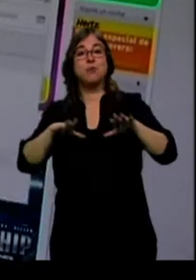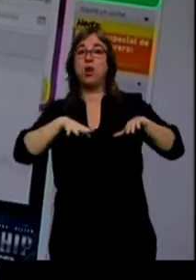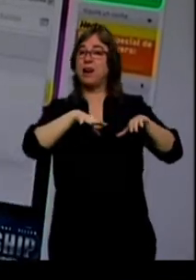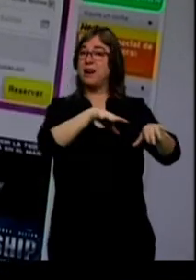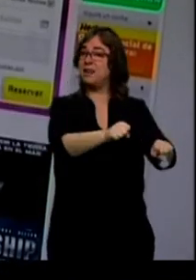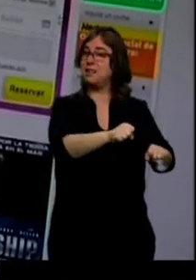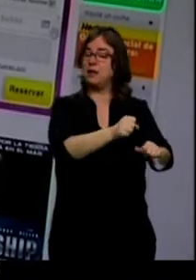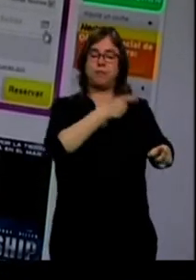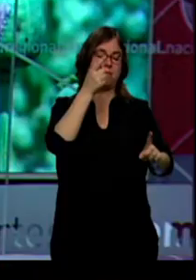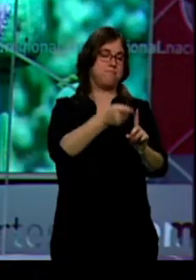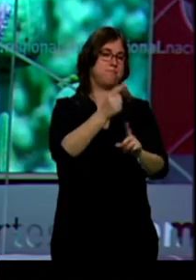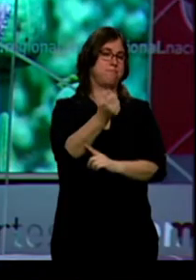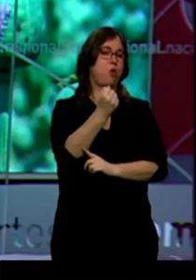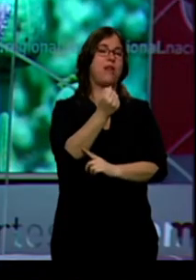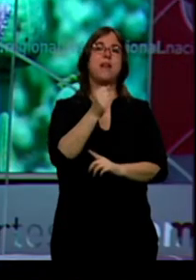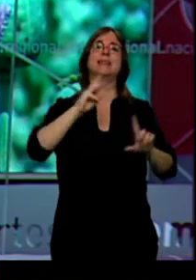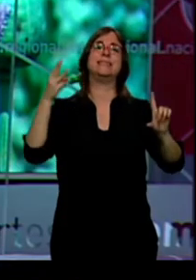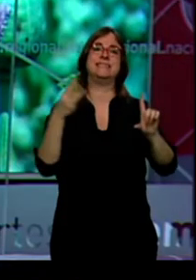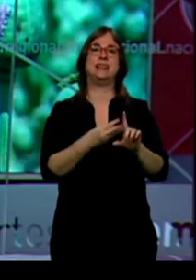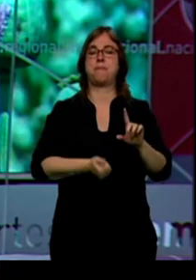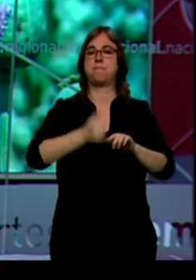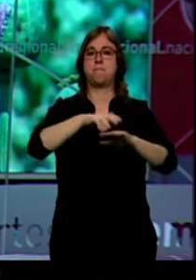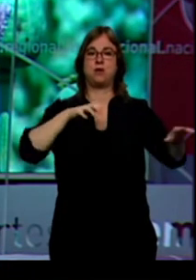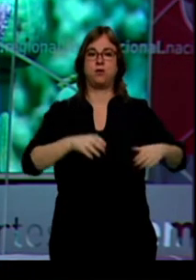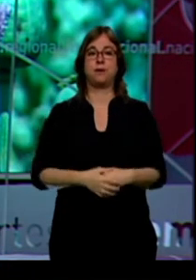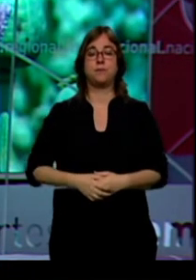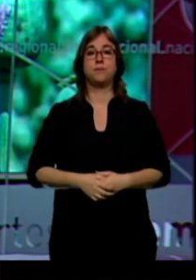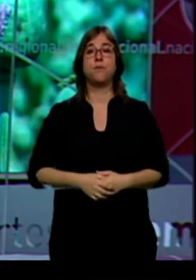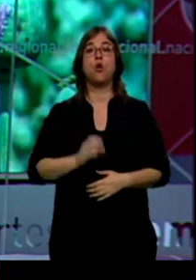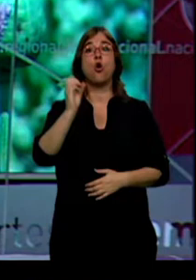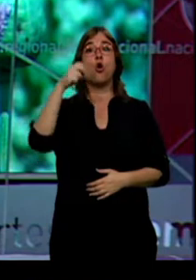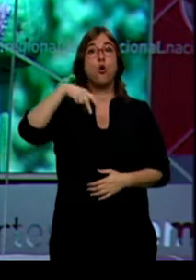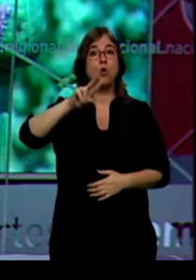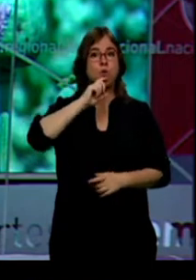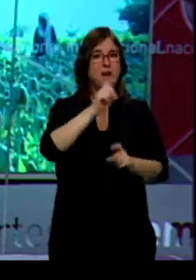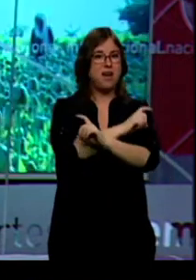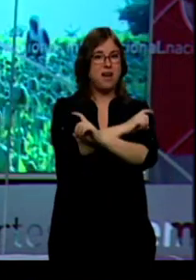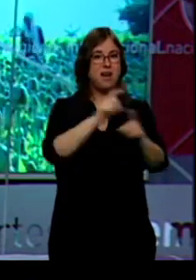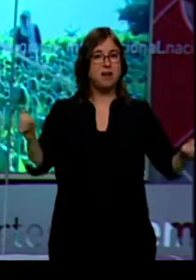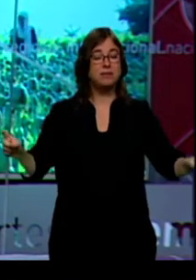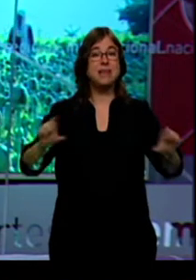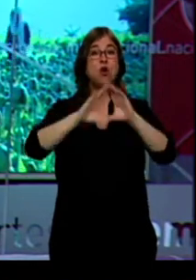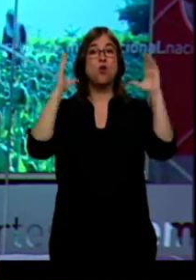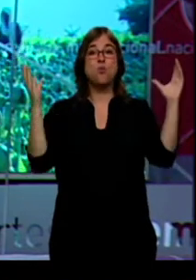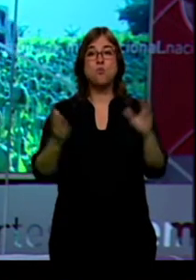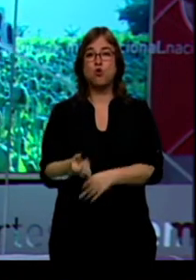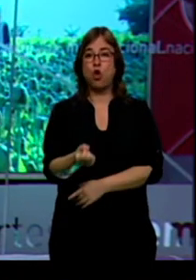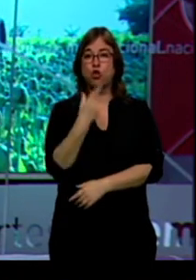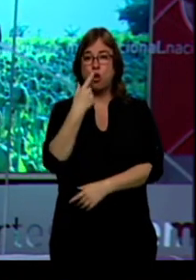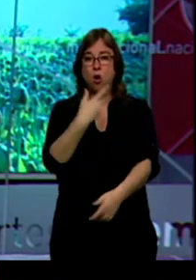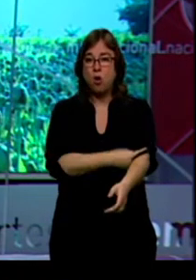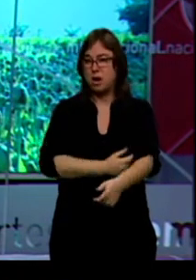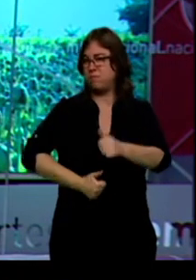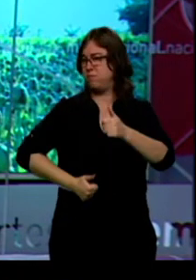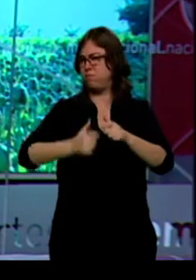Internet. La ONU alerta, el consumo mundial de drogas se dispara y cada vez mueren más personas por este